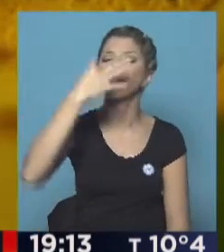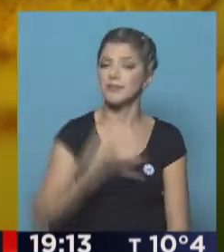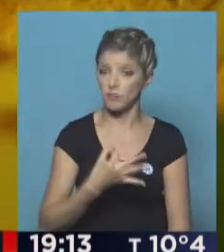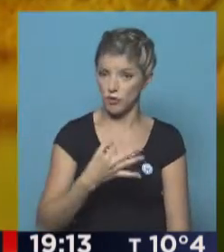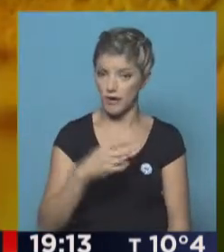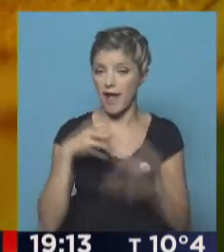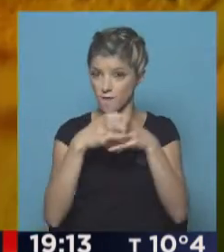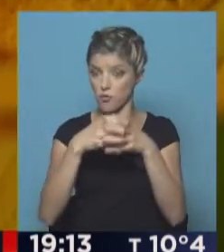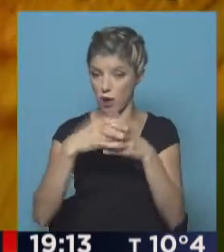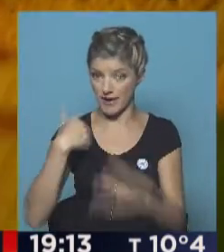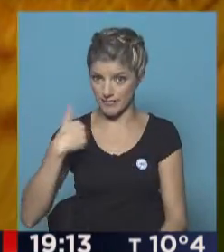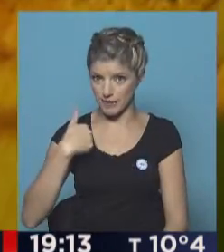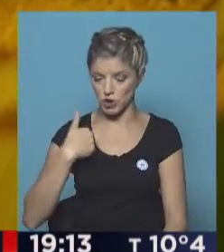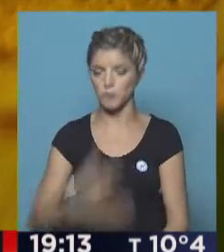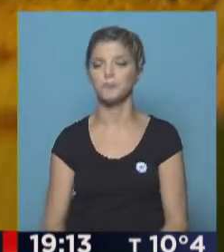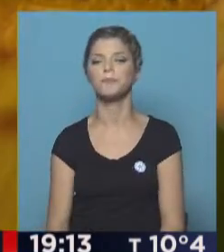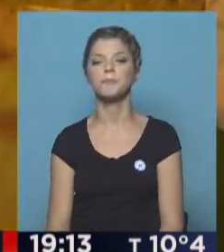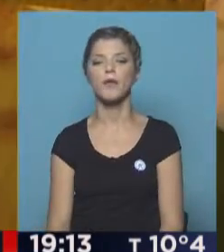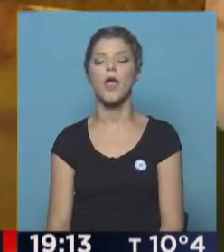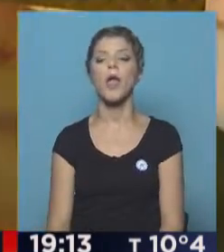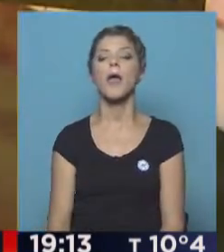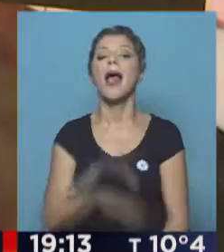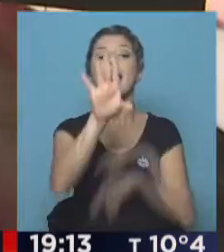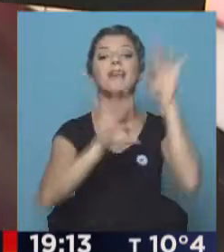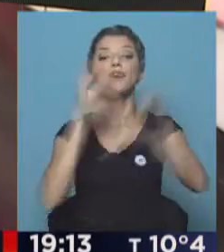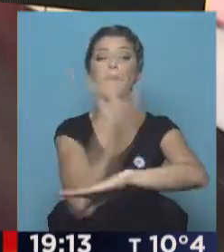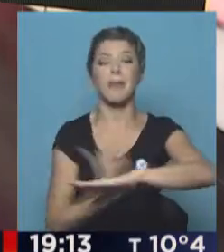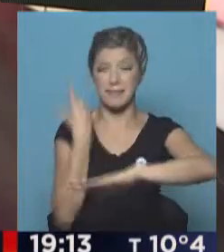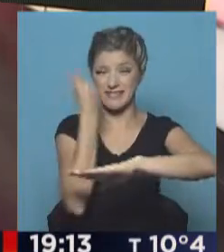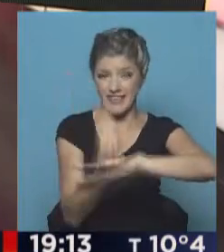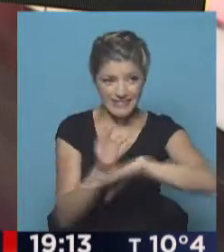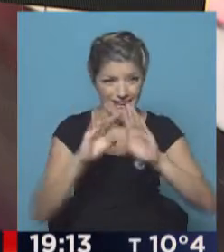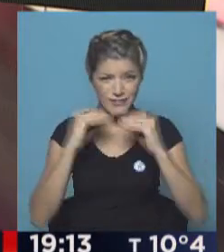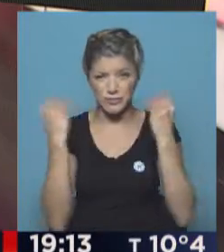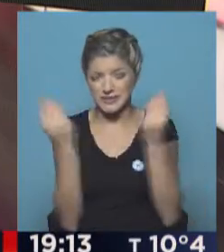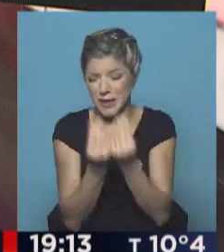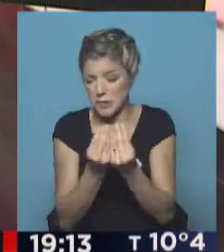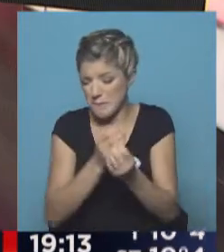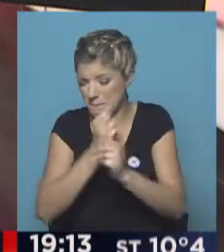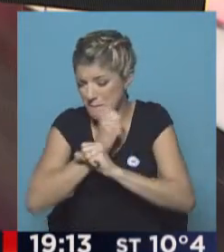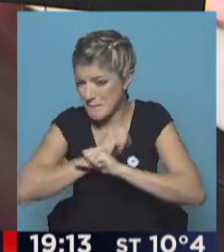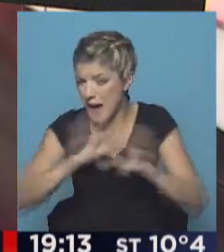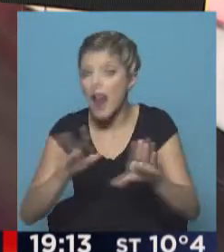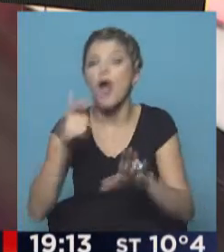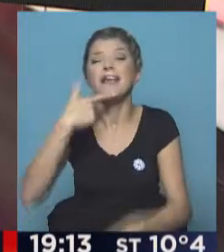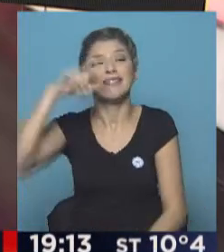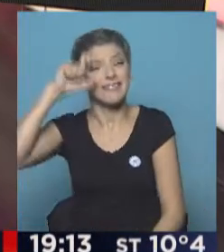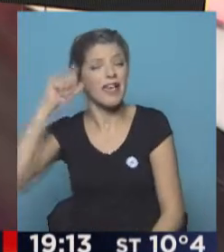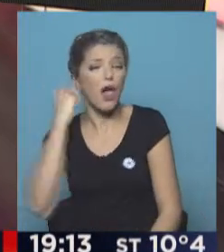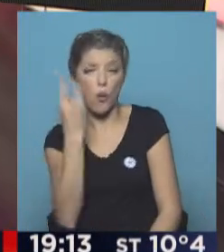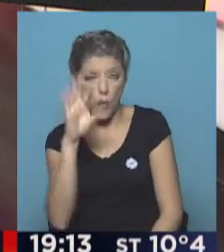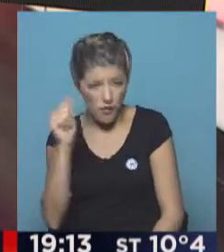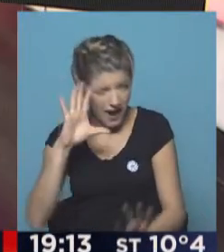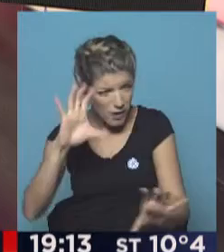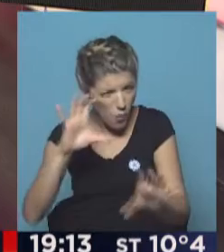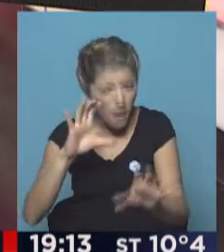argentino en el último año? Elecciones presidenciales con un resultado bochornoso. Segura como líder testimonial. Recordémoslo, fines del año